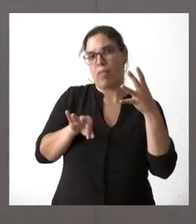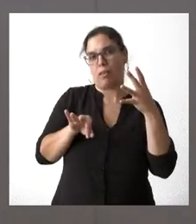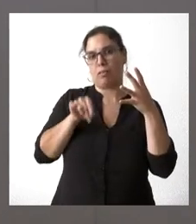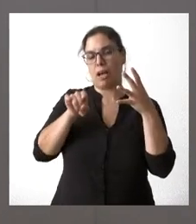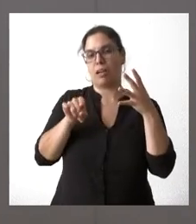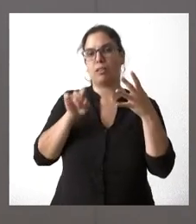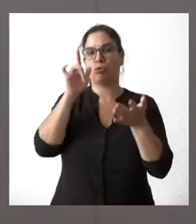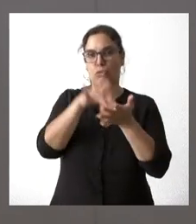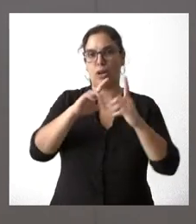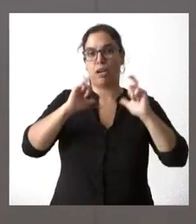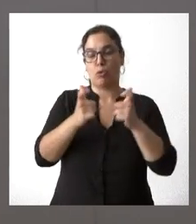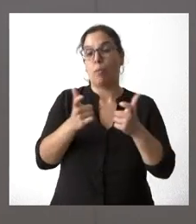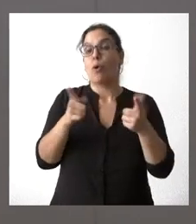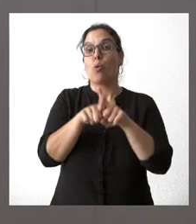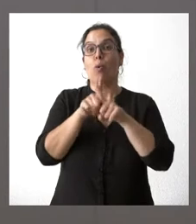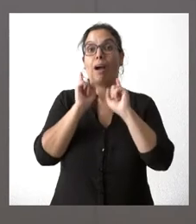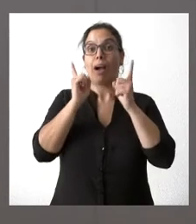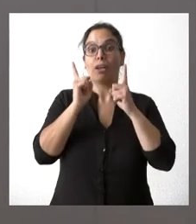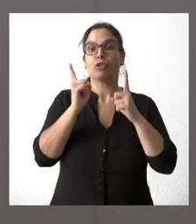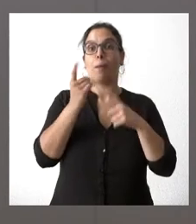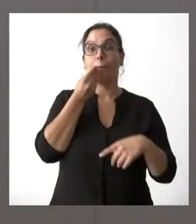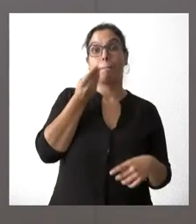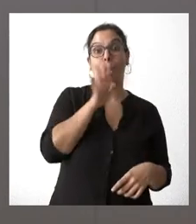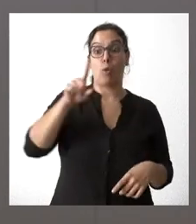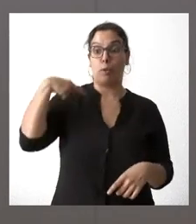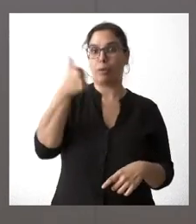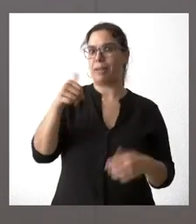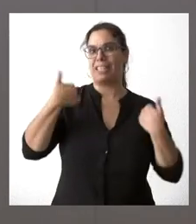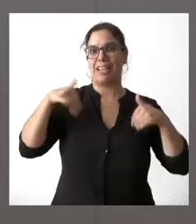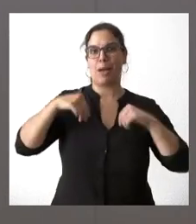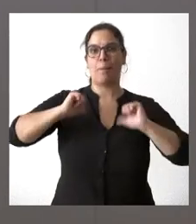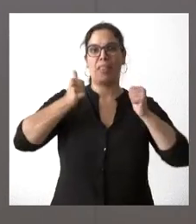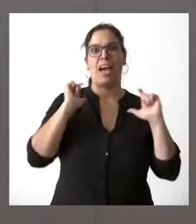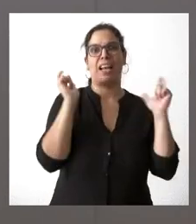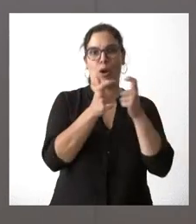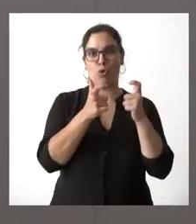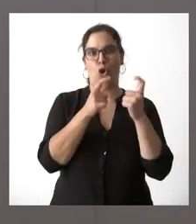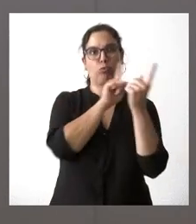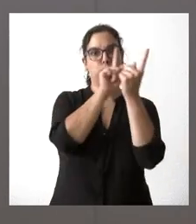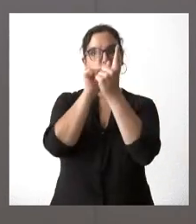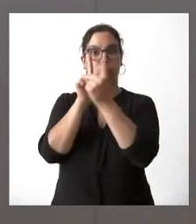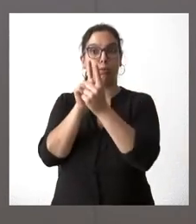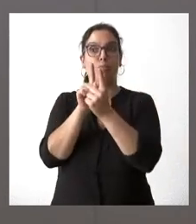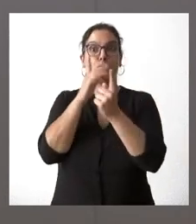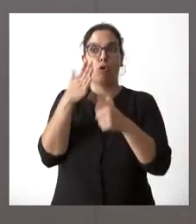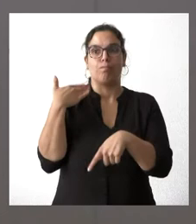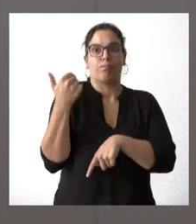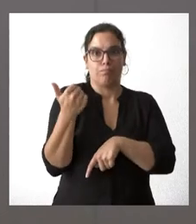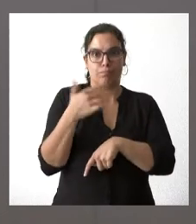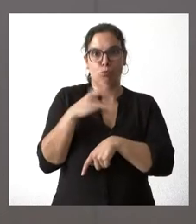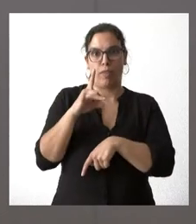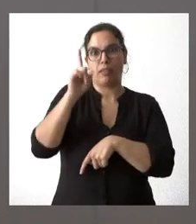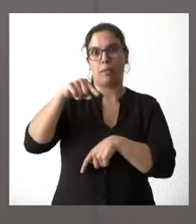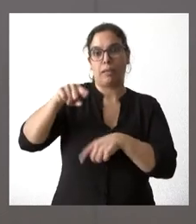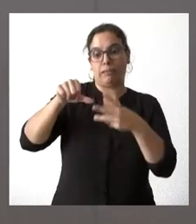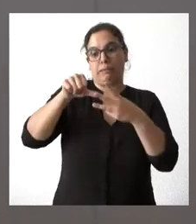En todo caso, por eso era oportuno comenzar la semana que viene con esta reunión, ante la expectativa de que pudiera ser también en los días